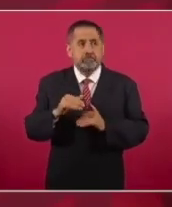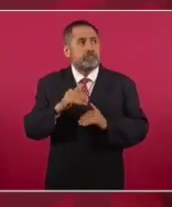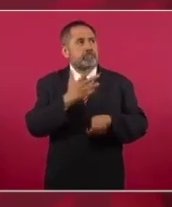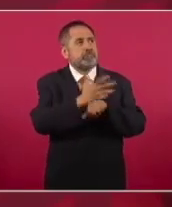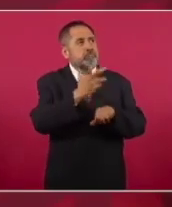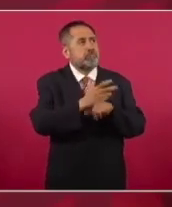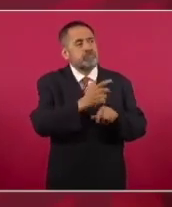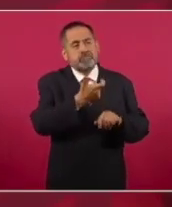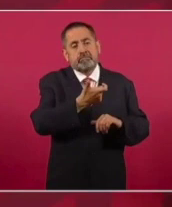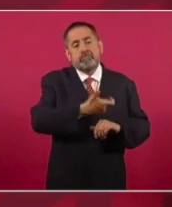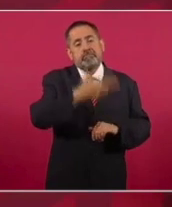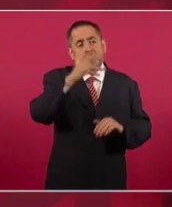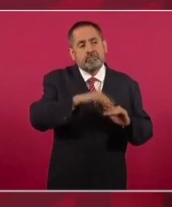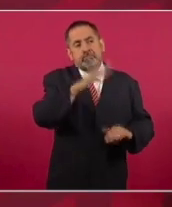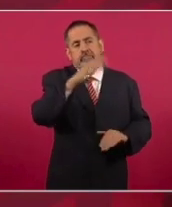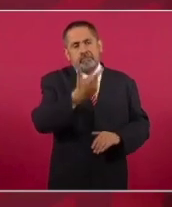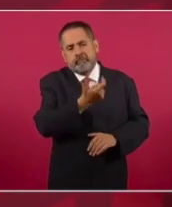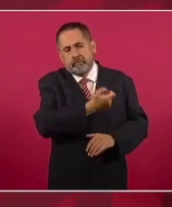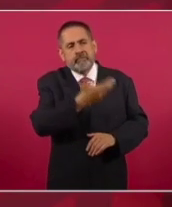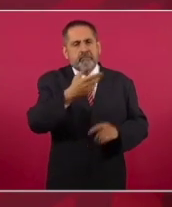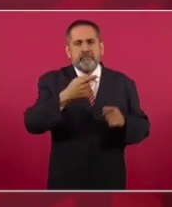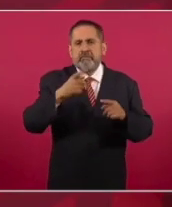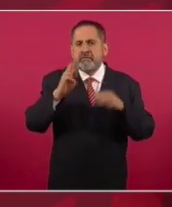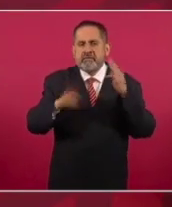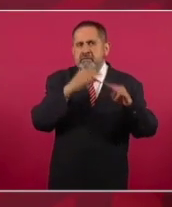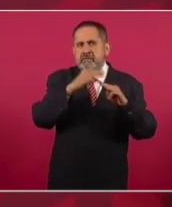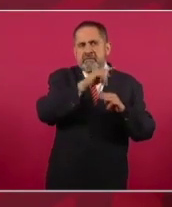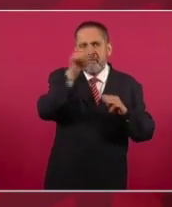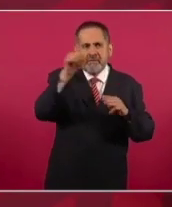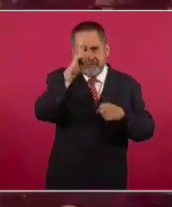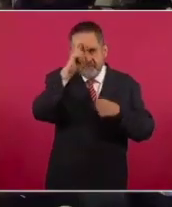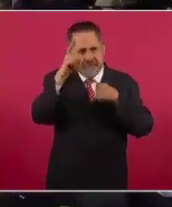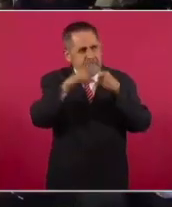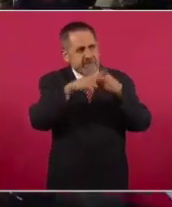la de Estados Unidos y menor a la de Europa.